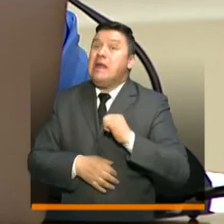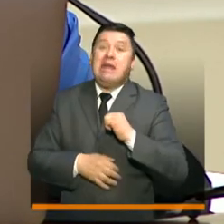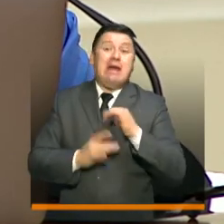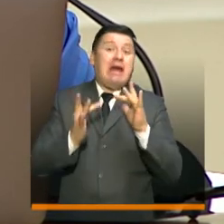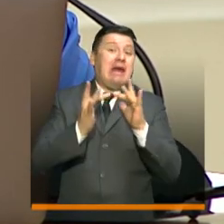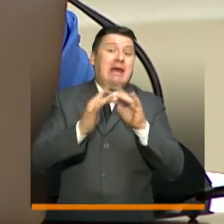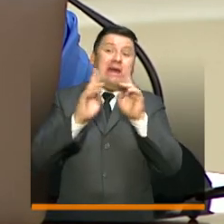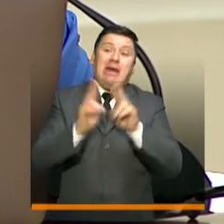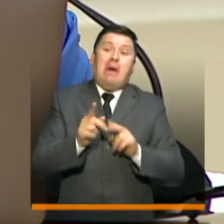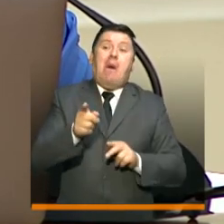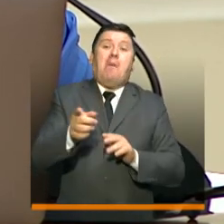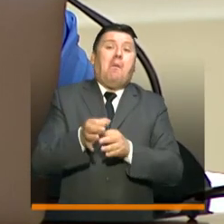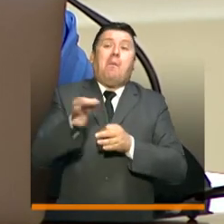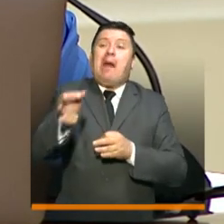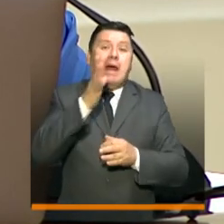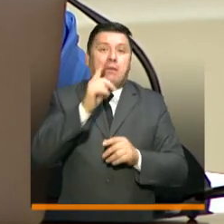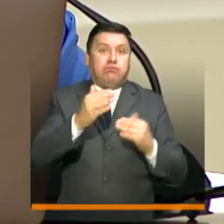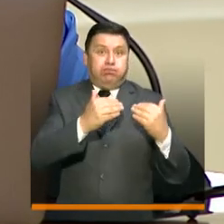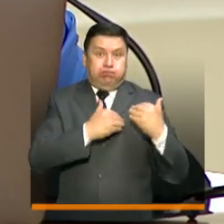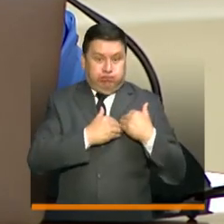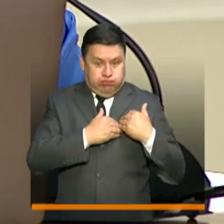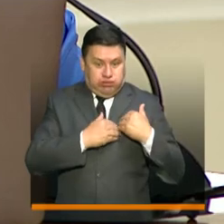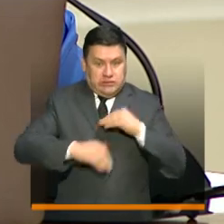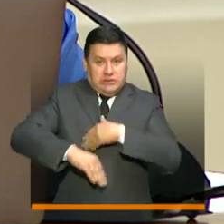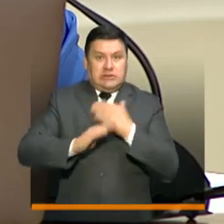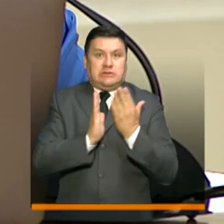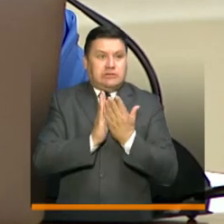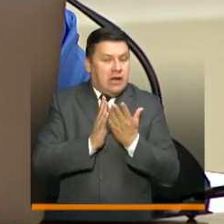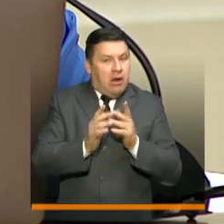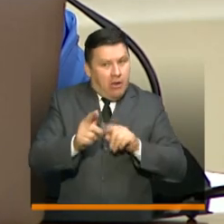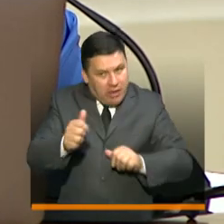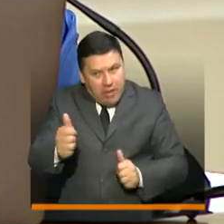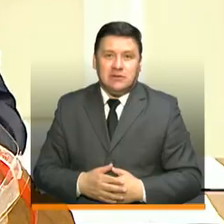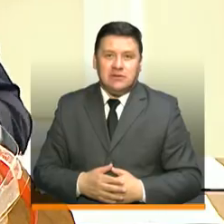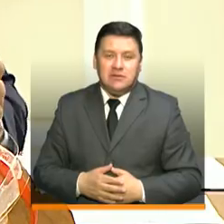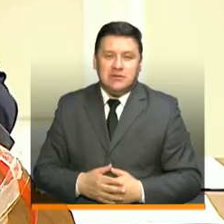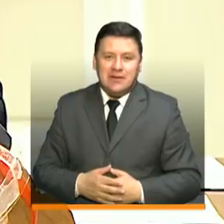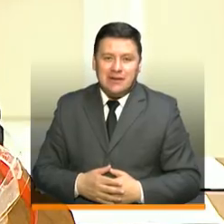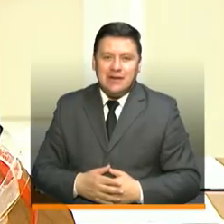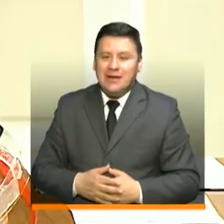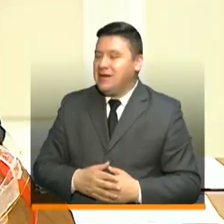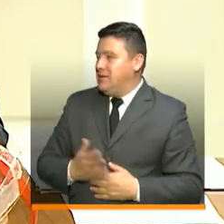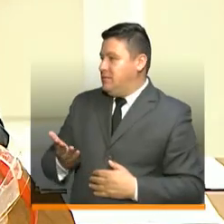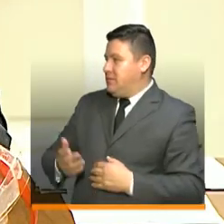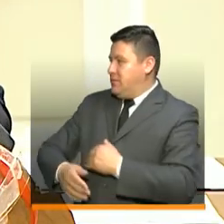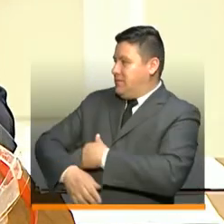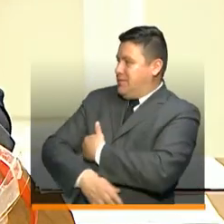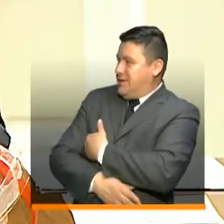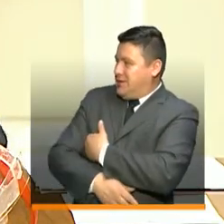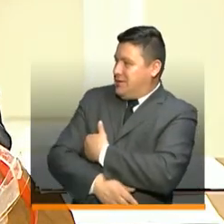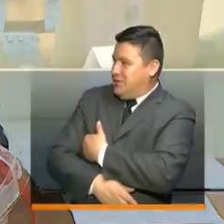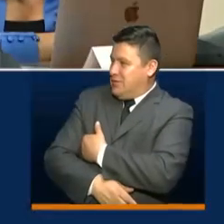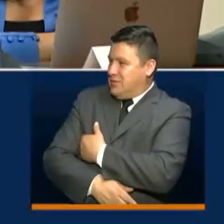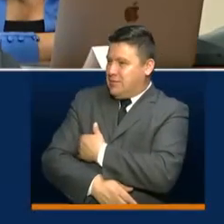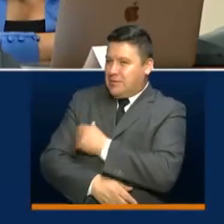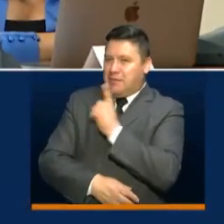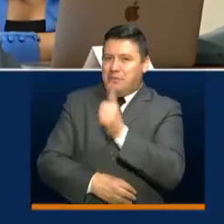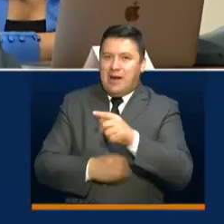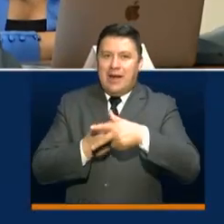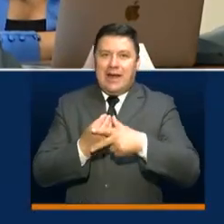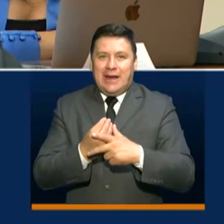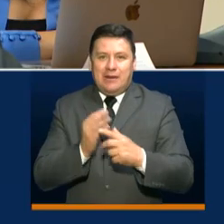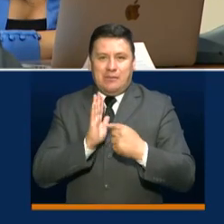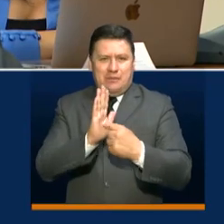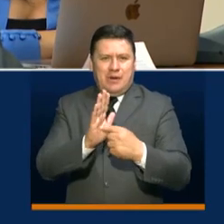conectividad y tenemos una responsabilidad enorme de acompañar a todos los niños y los jóvenes. Ministra, entonces la vamos a escuchar hablando sobre esta herramienta para